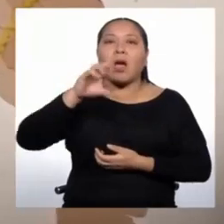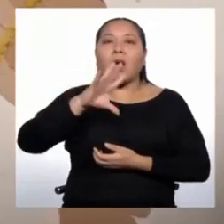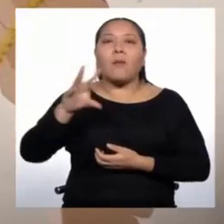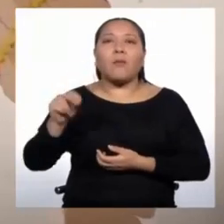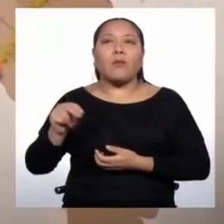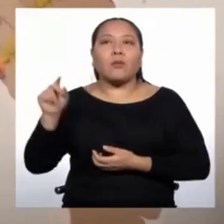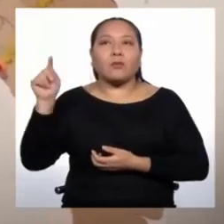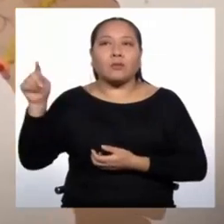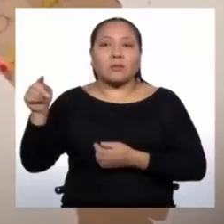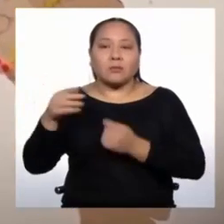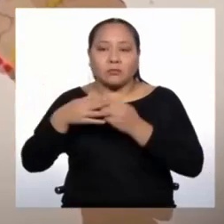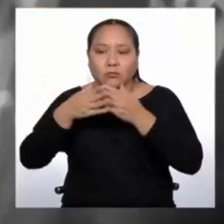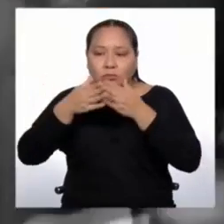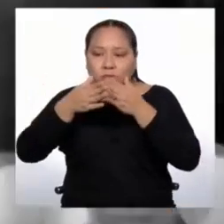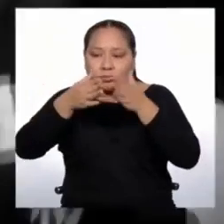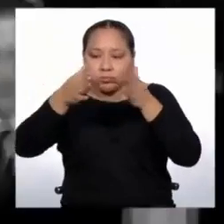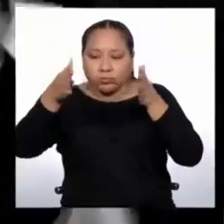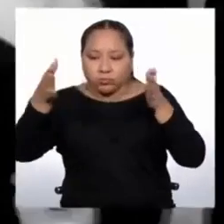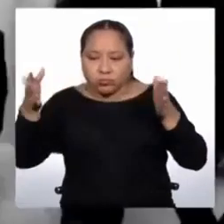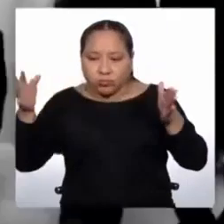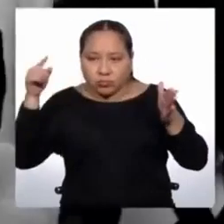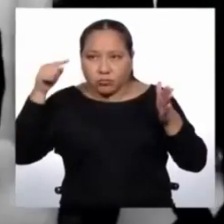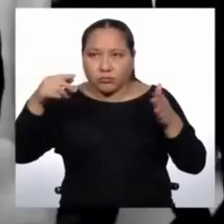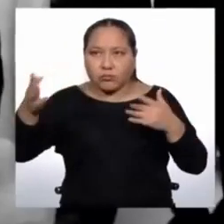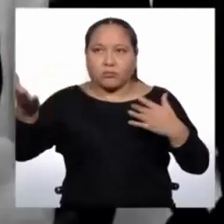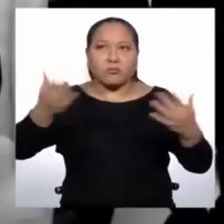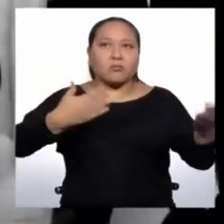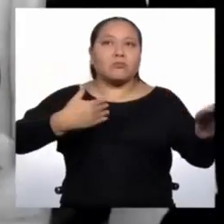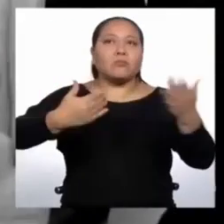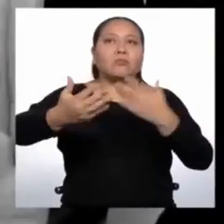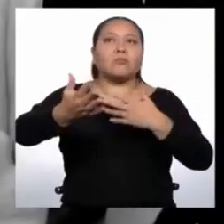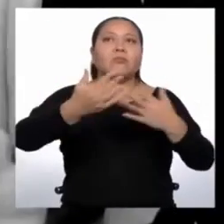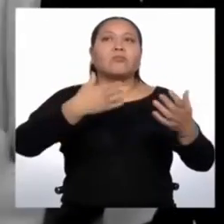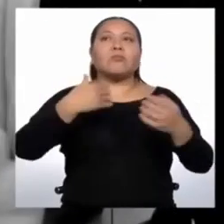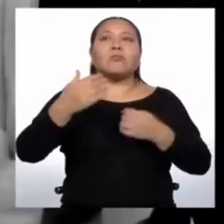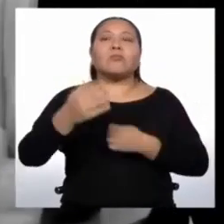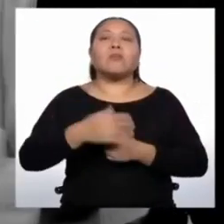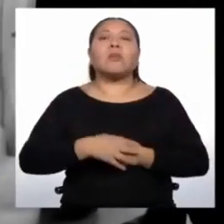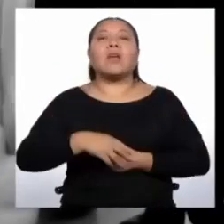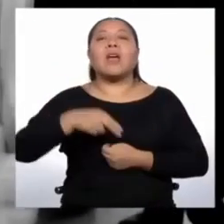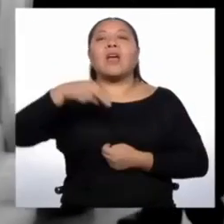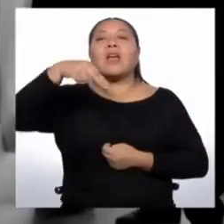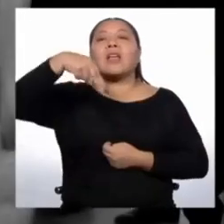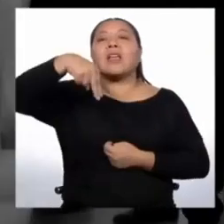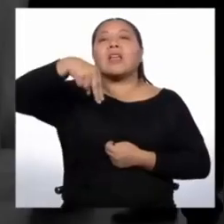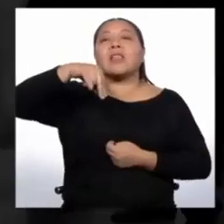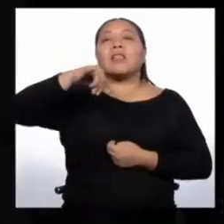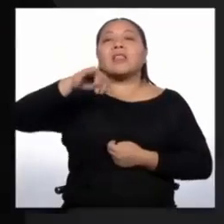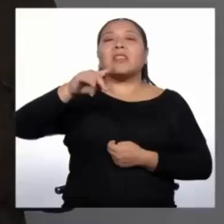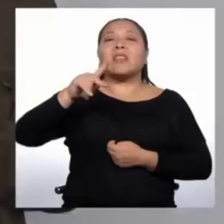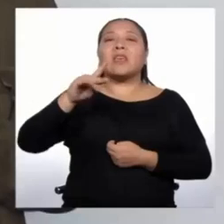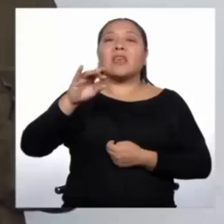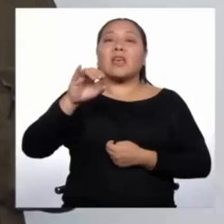abrió sus fronteras a todos los Nikkeis del mundo.